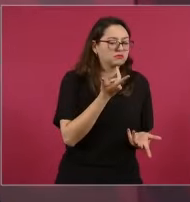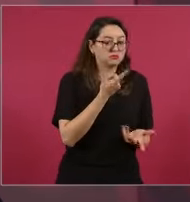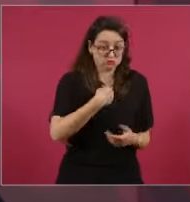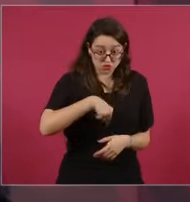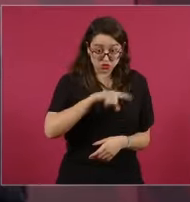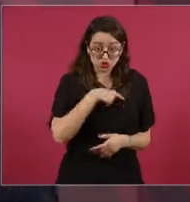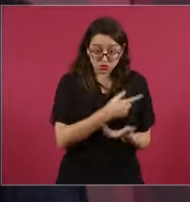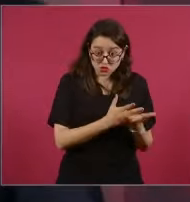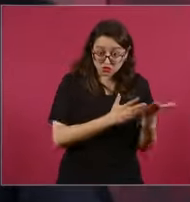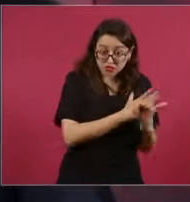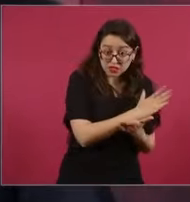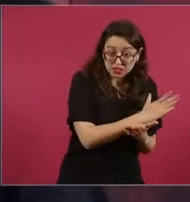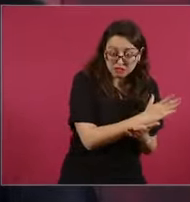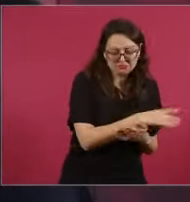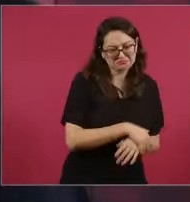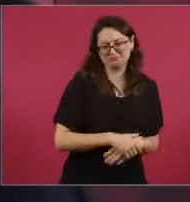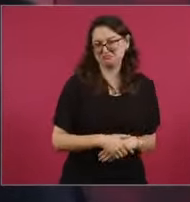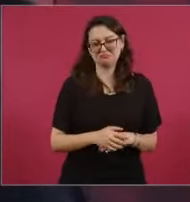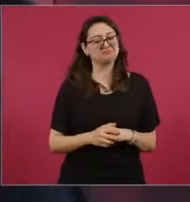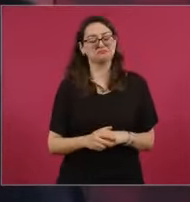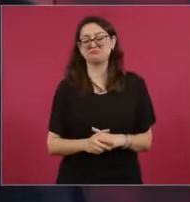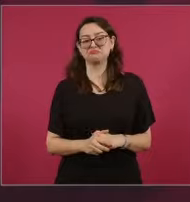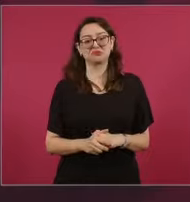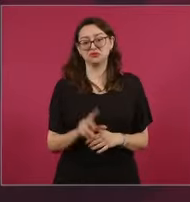de ese país.